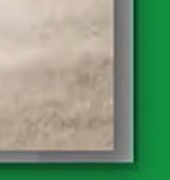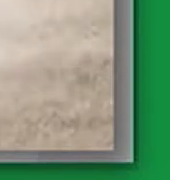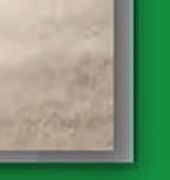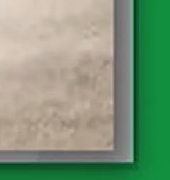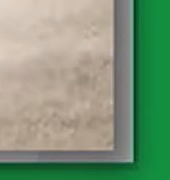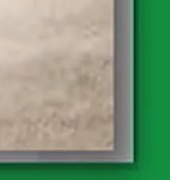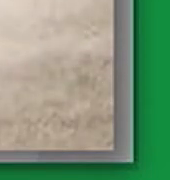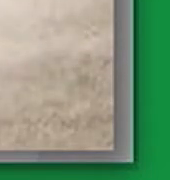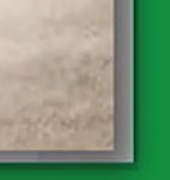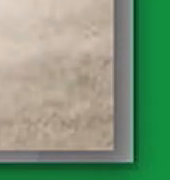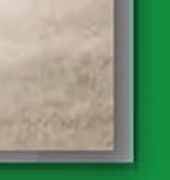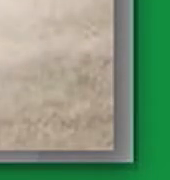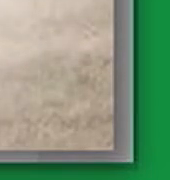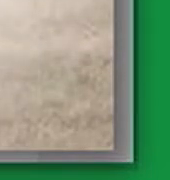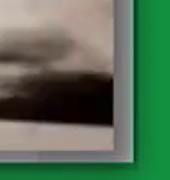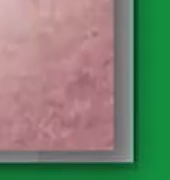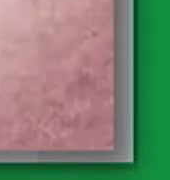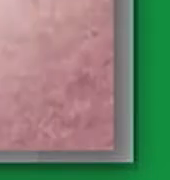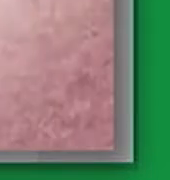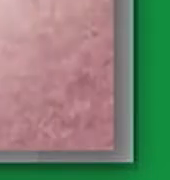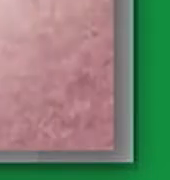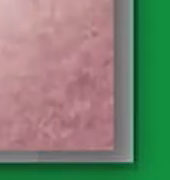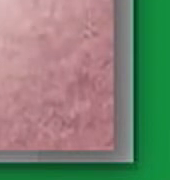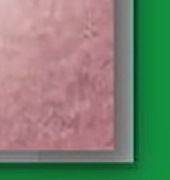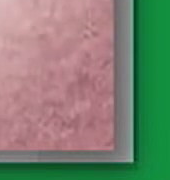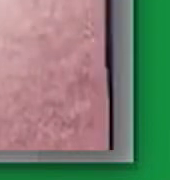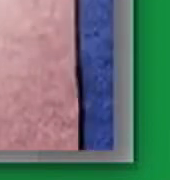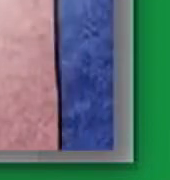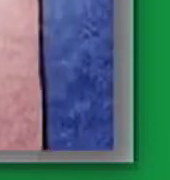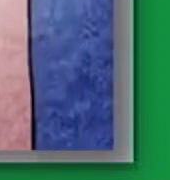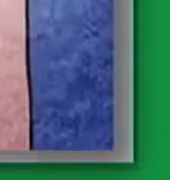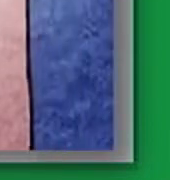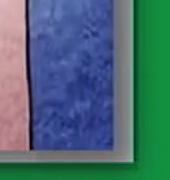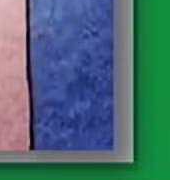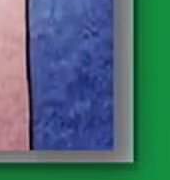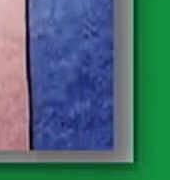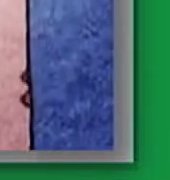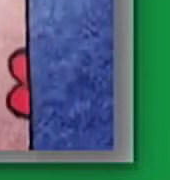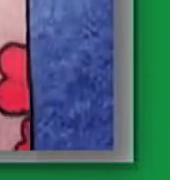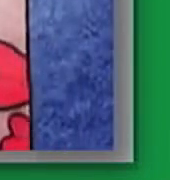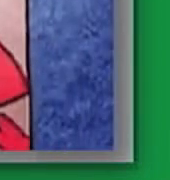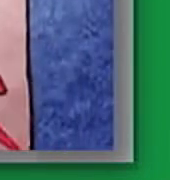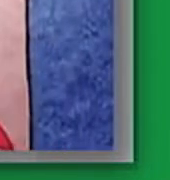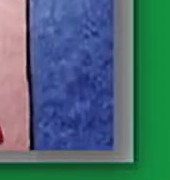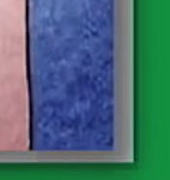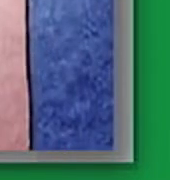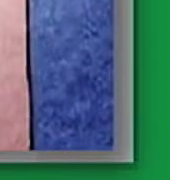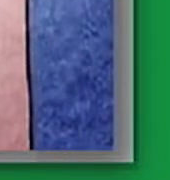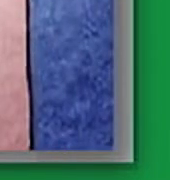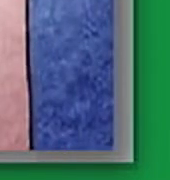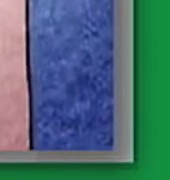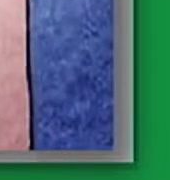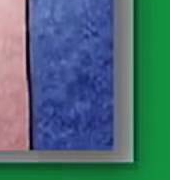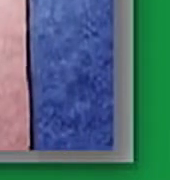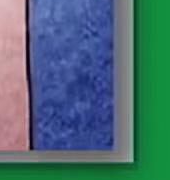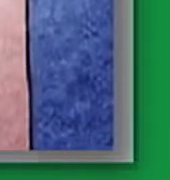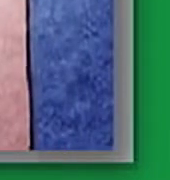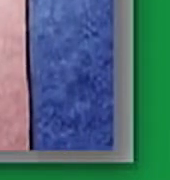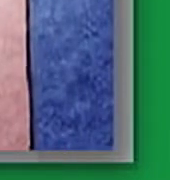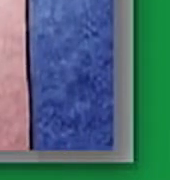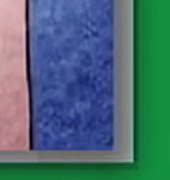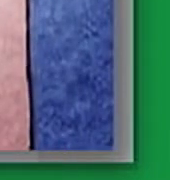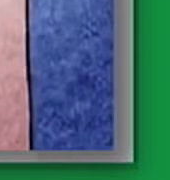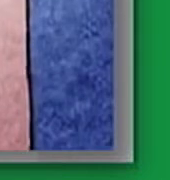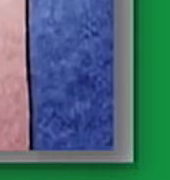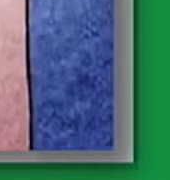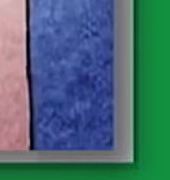privadas que no son para exponer Mis padres suelen decirme que su tesoro